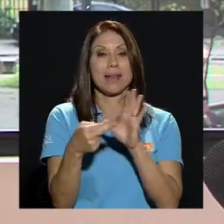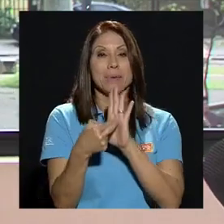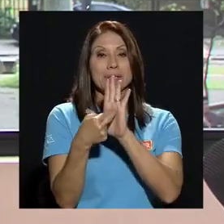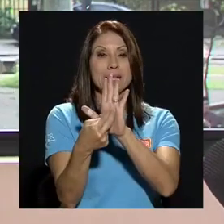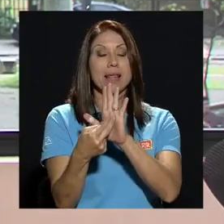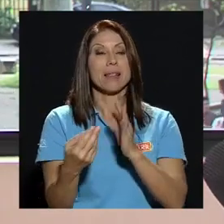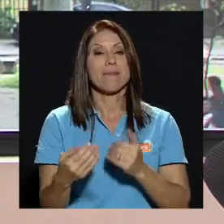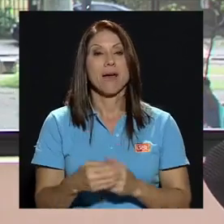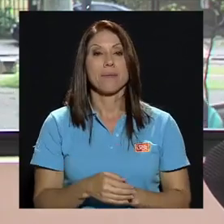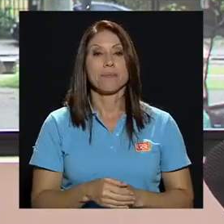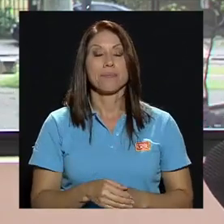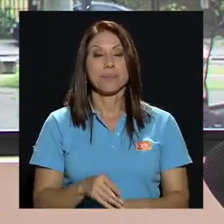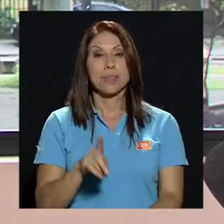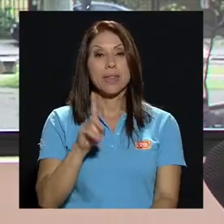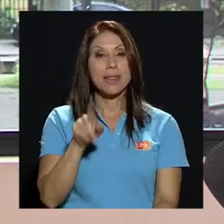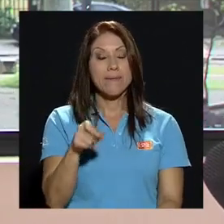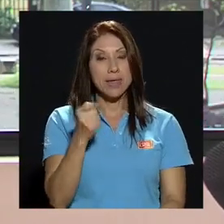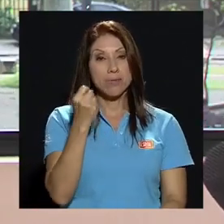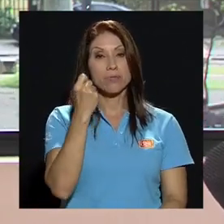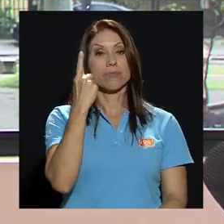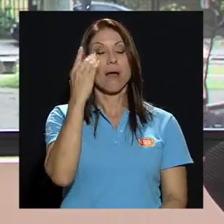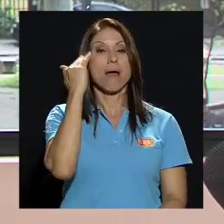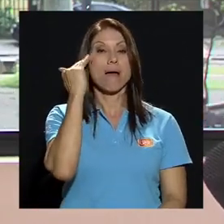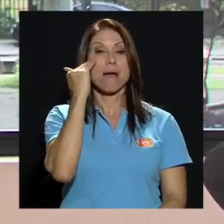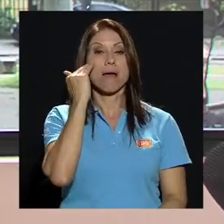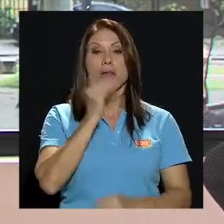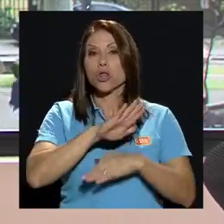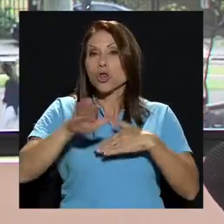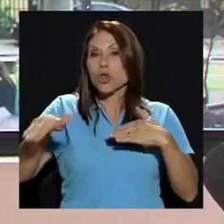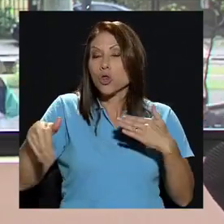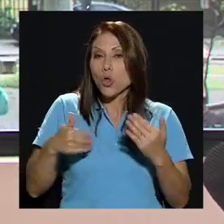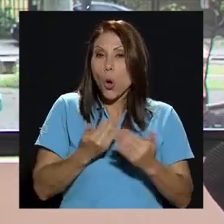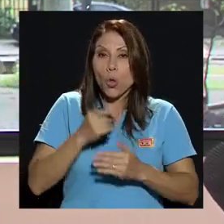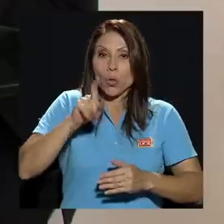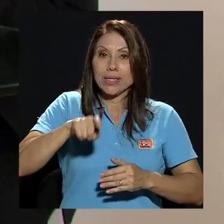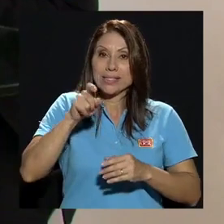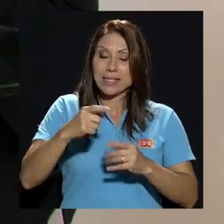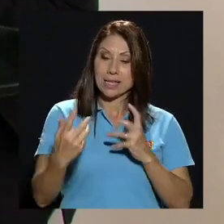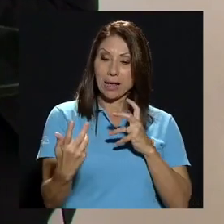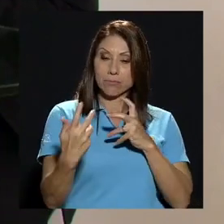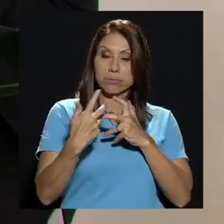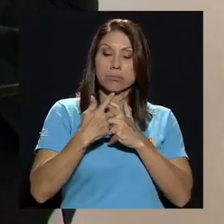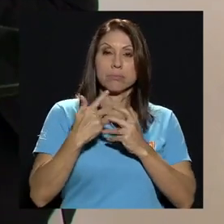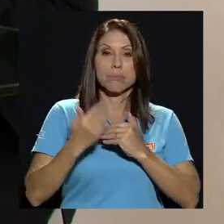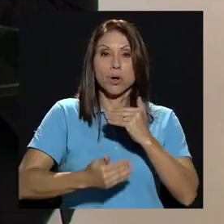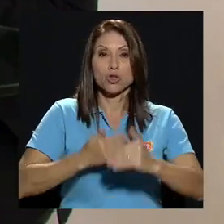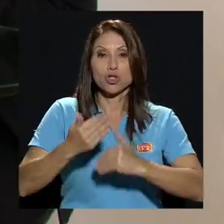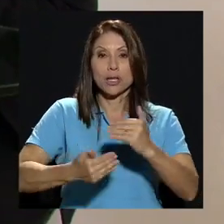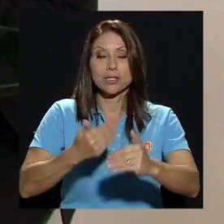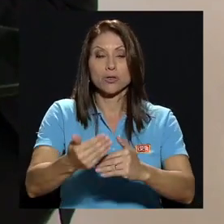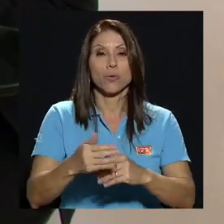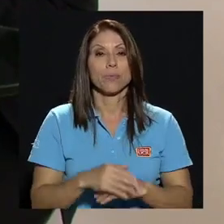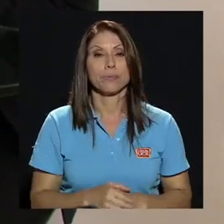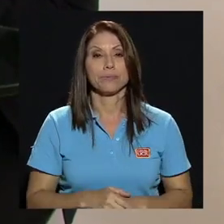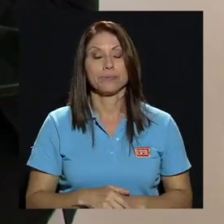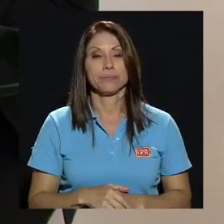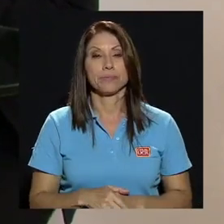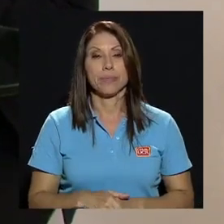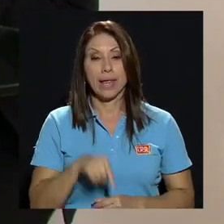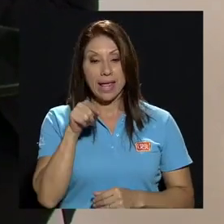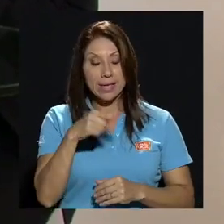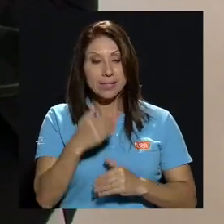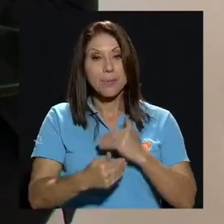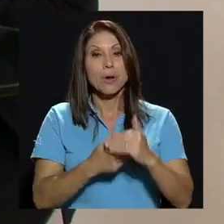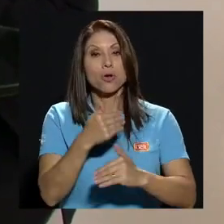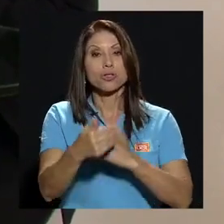hay que tomar en cuenta que todo todo tiene un debido proceso entonces ese debido proceso involucra